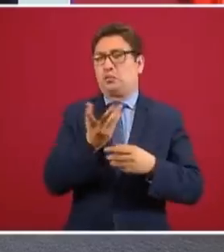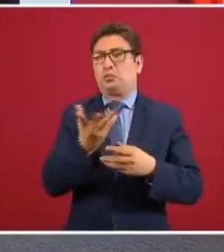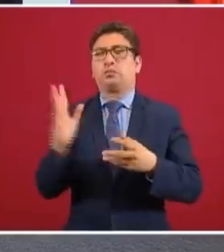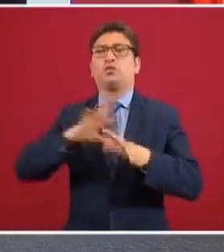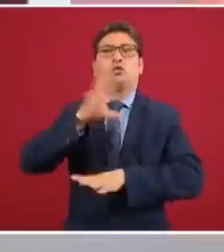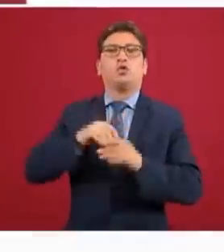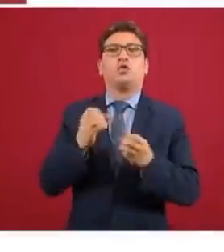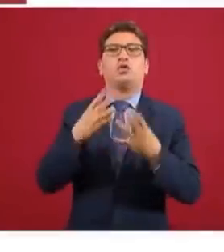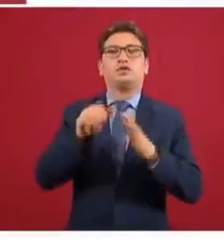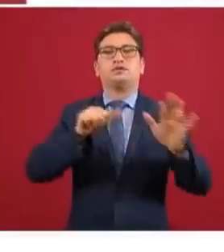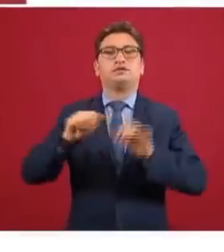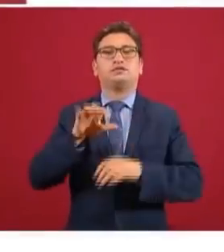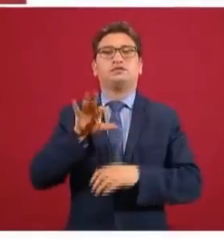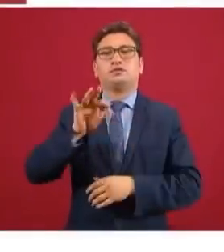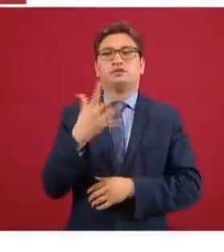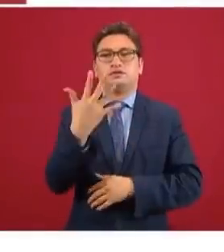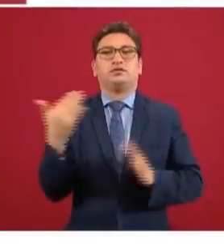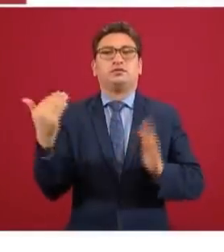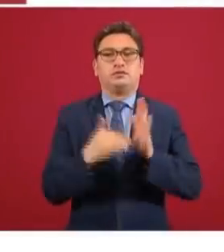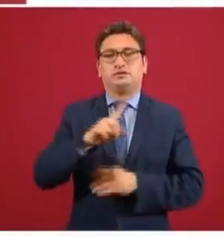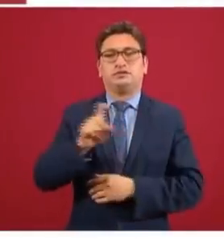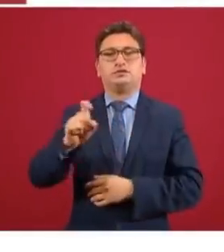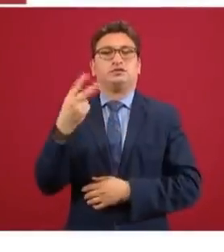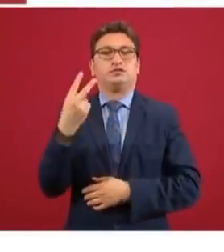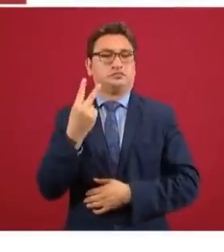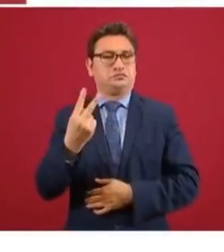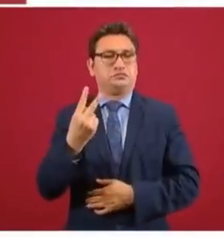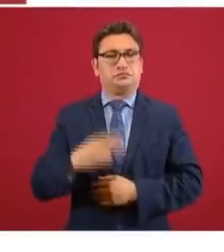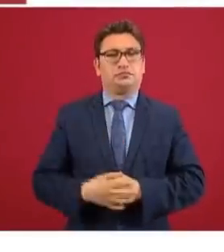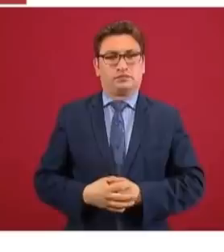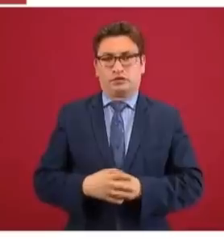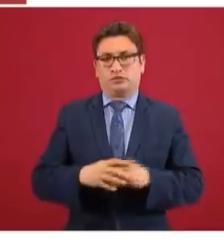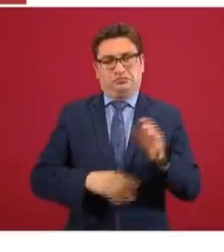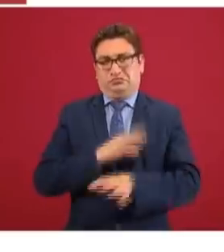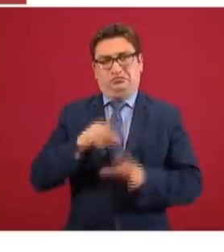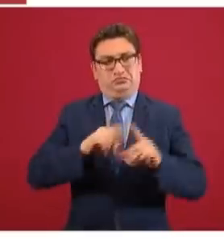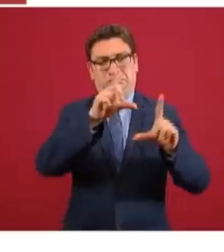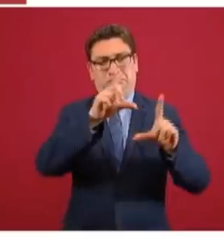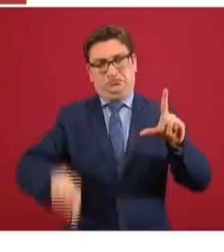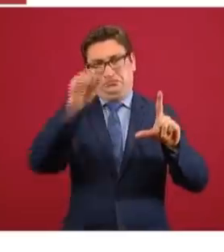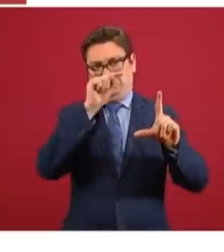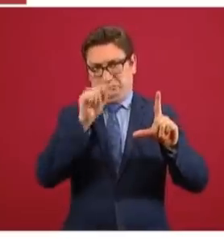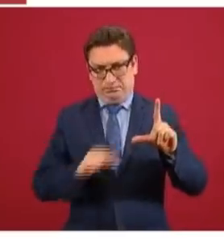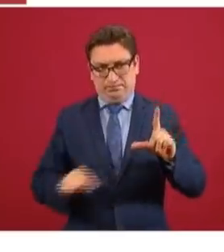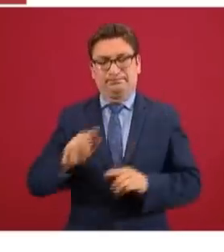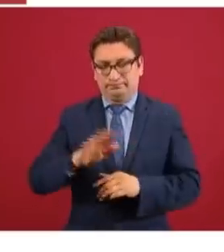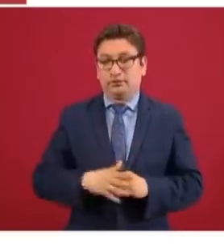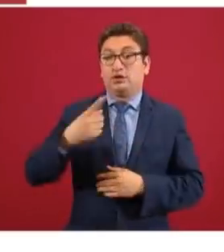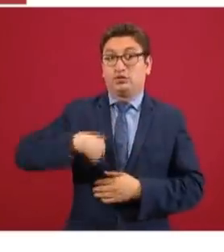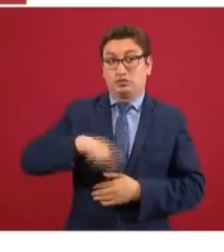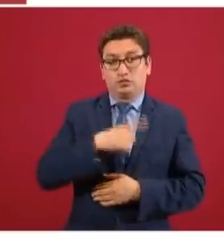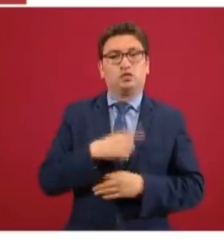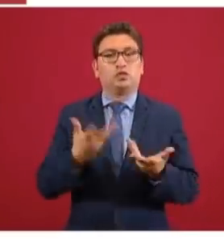de 645 mil 102 en todo el país. Si lo vemos por